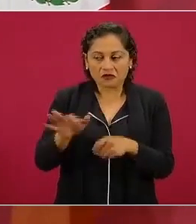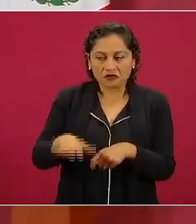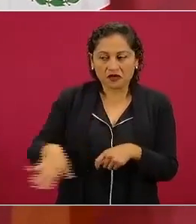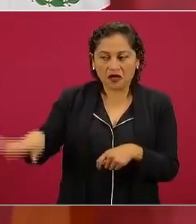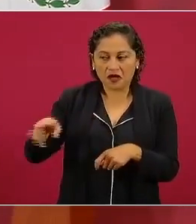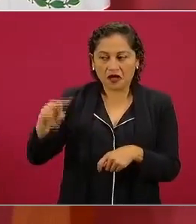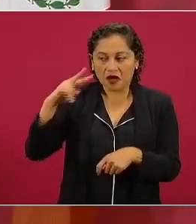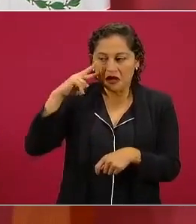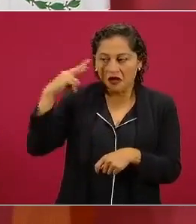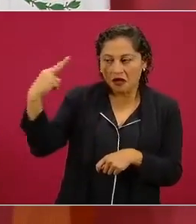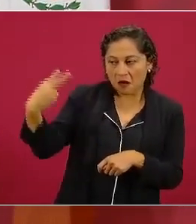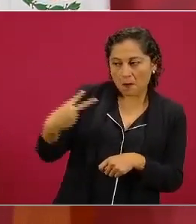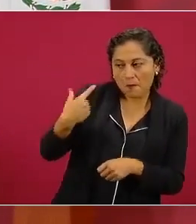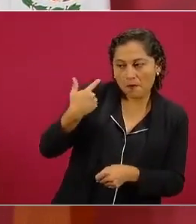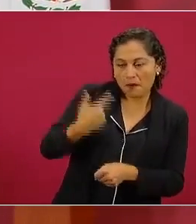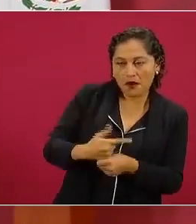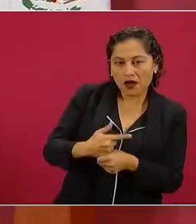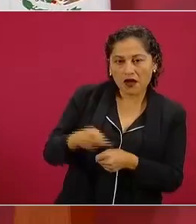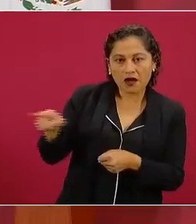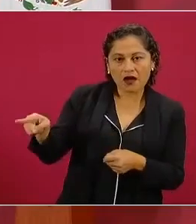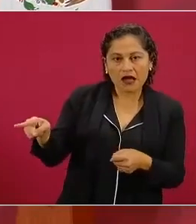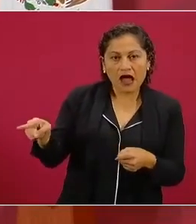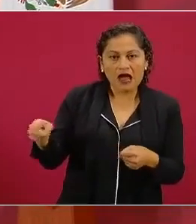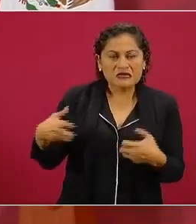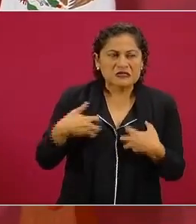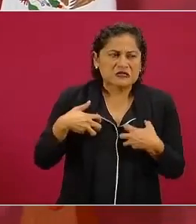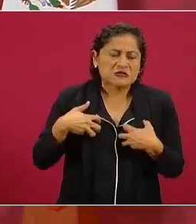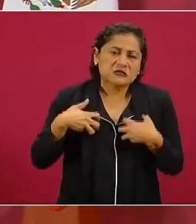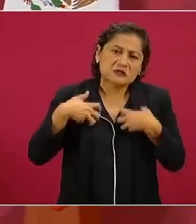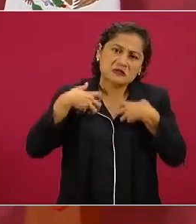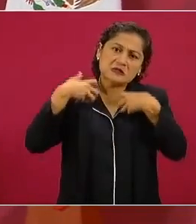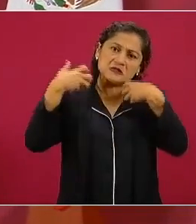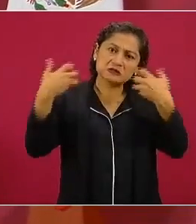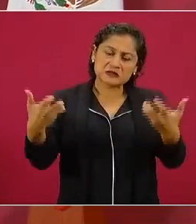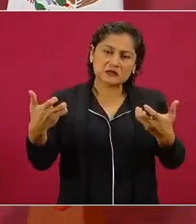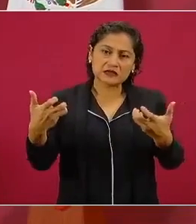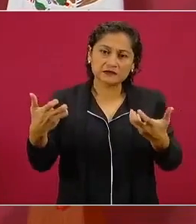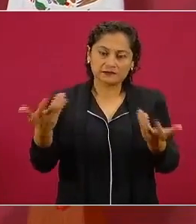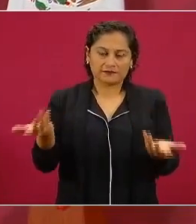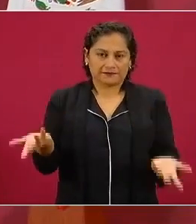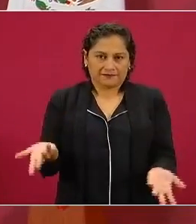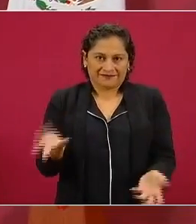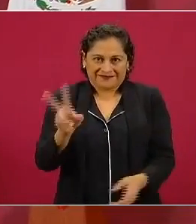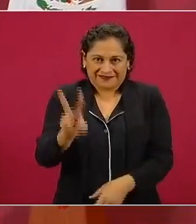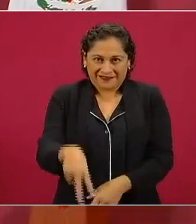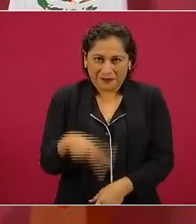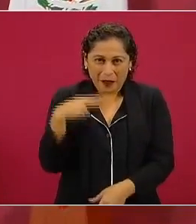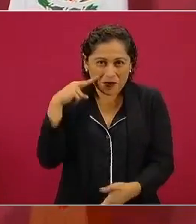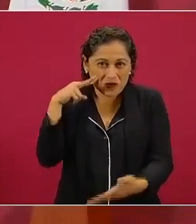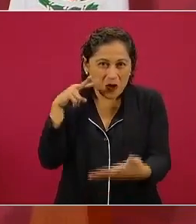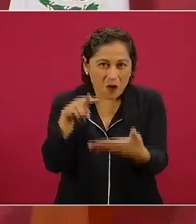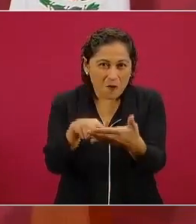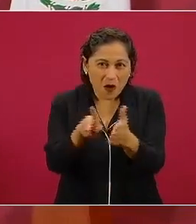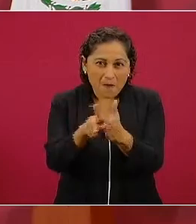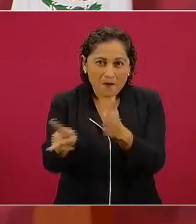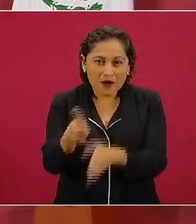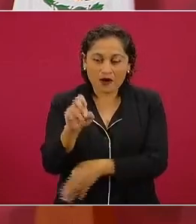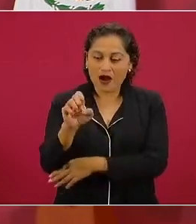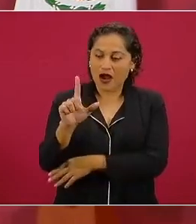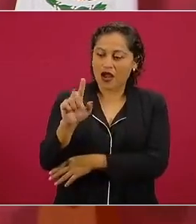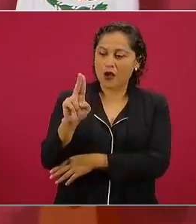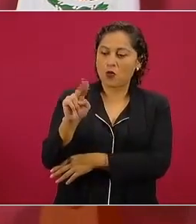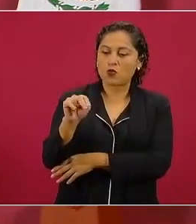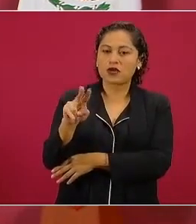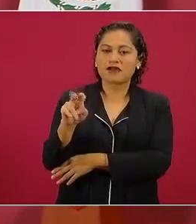cómo es posible si el Universal dedica todos sus